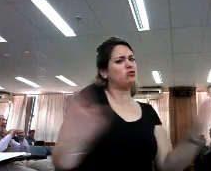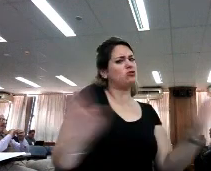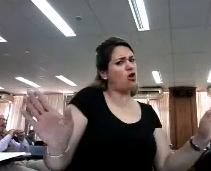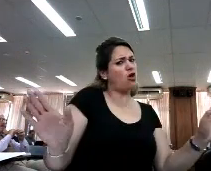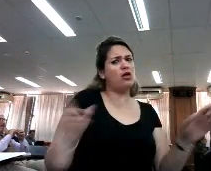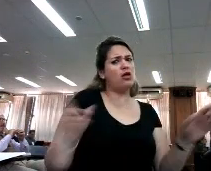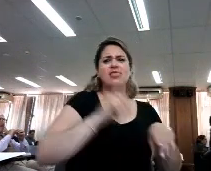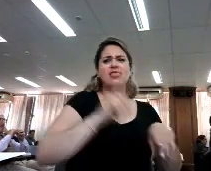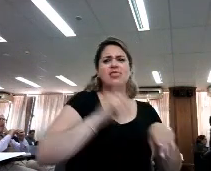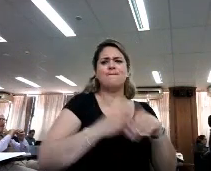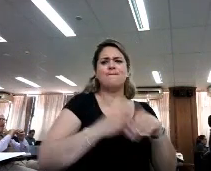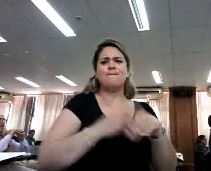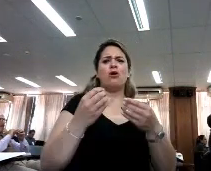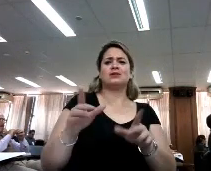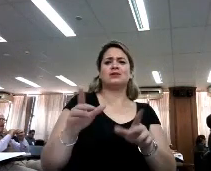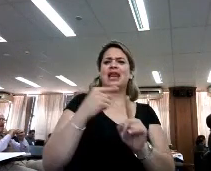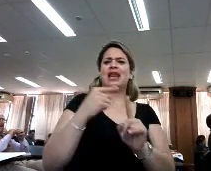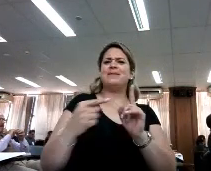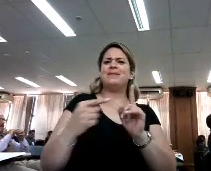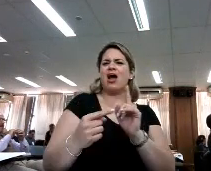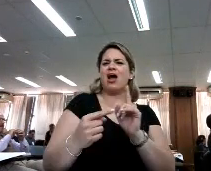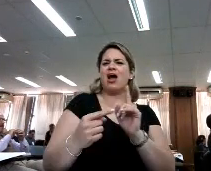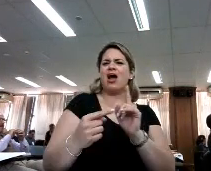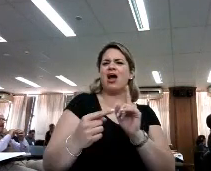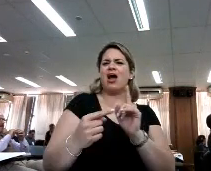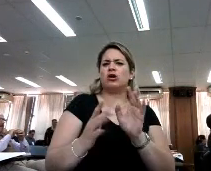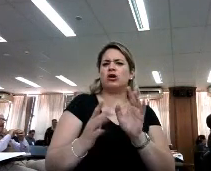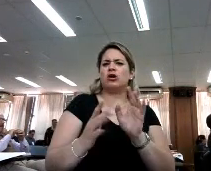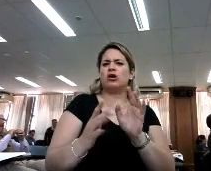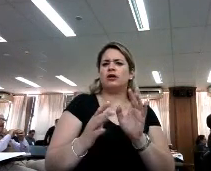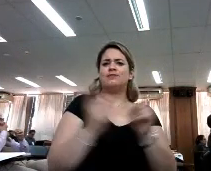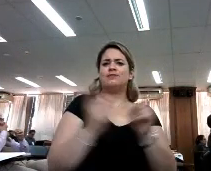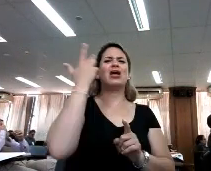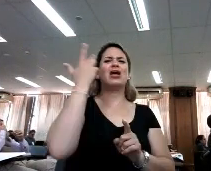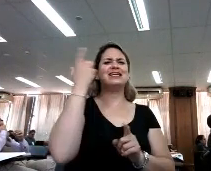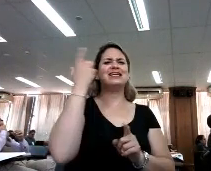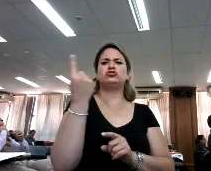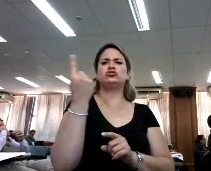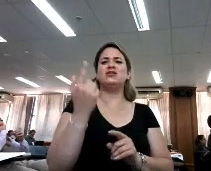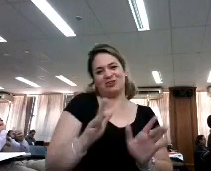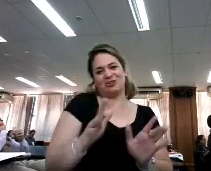a sacar mucho más tiempo. Me daba media hora. Lo tuvimos en 18 minutos. Así que...